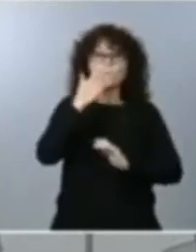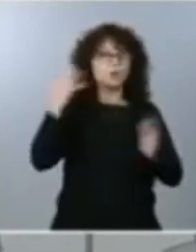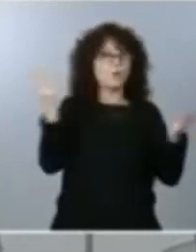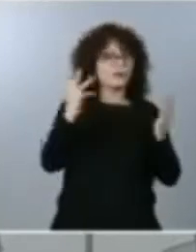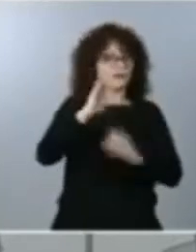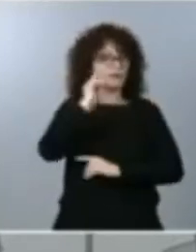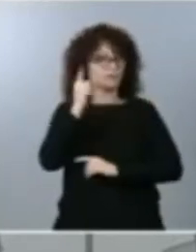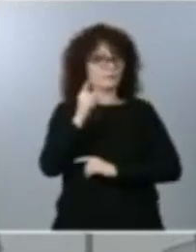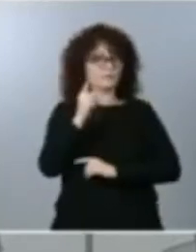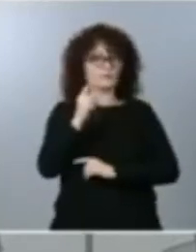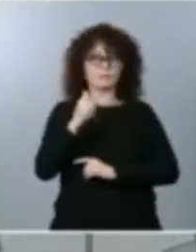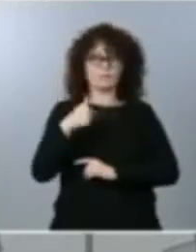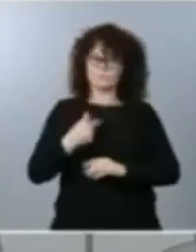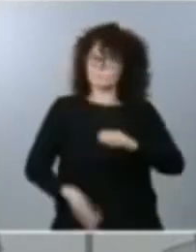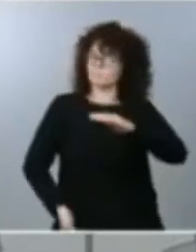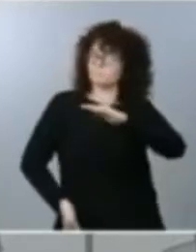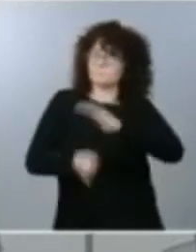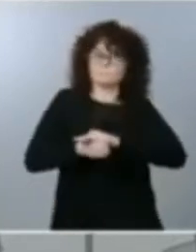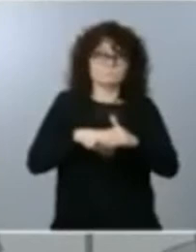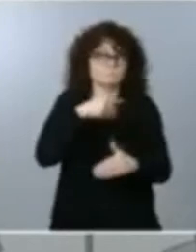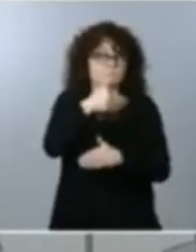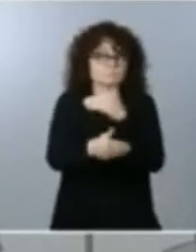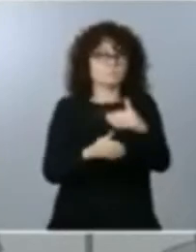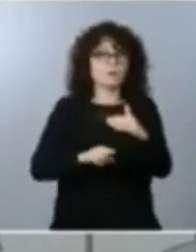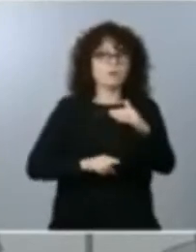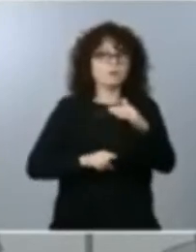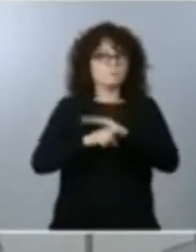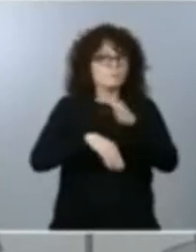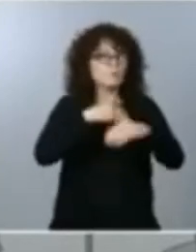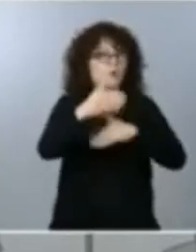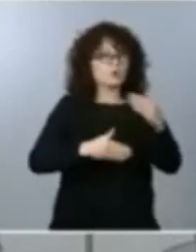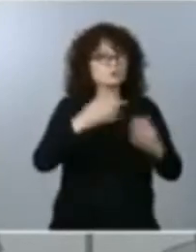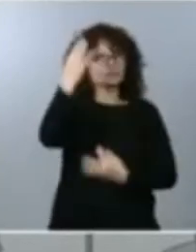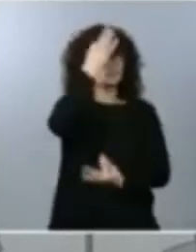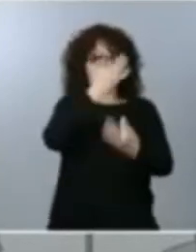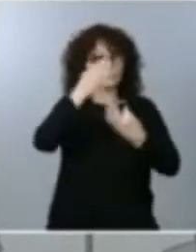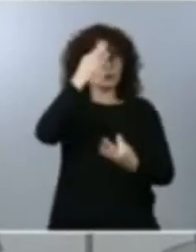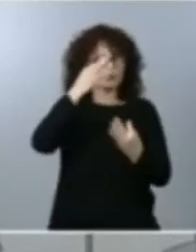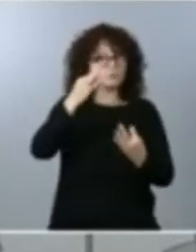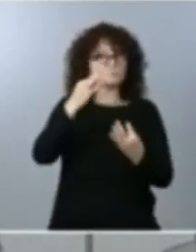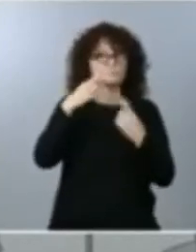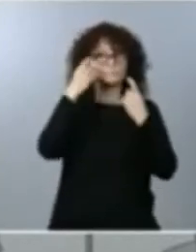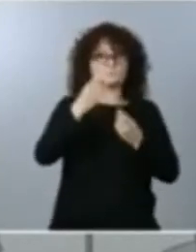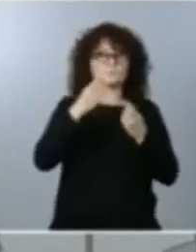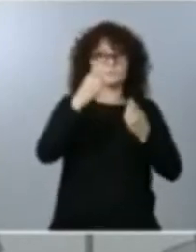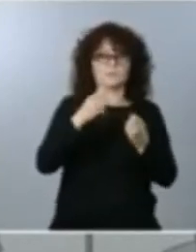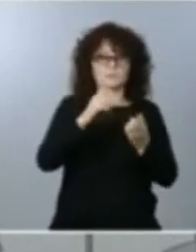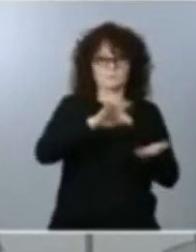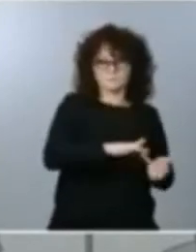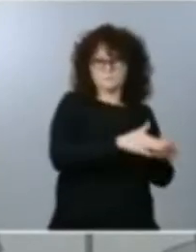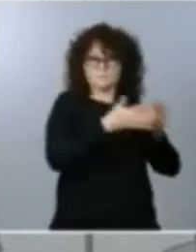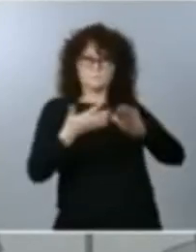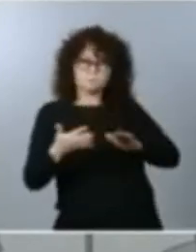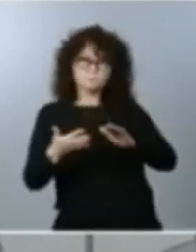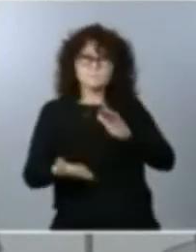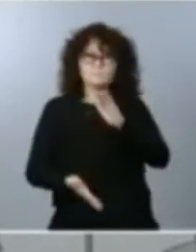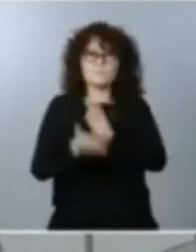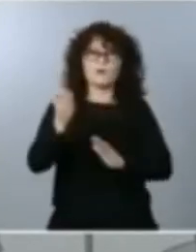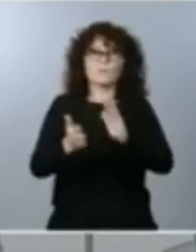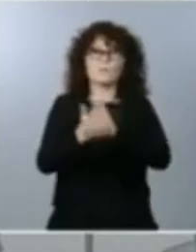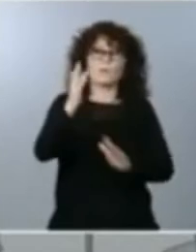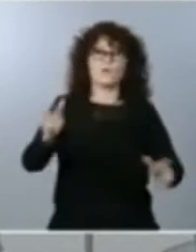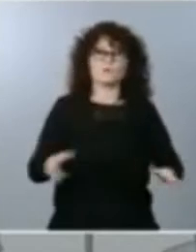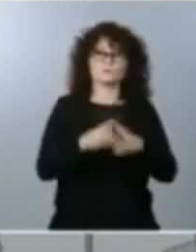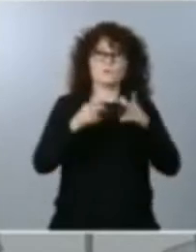avances concretos, progresos concretos, para lograr desarrollar y avanzar hacia un modelo de sociedad mucho más